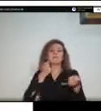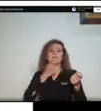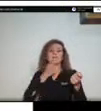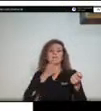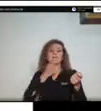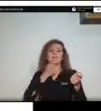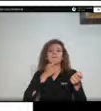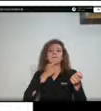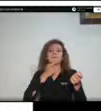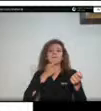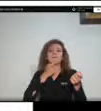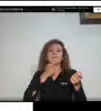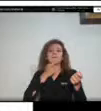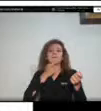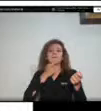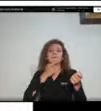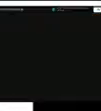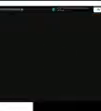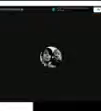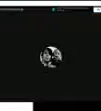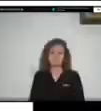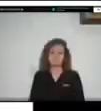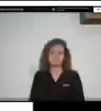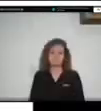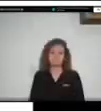hay que hacer una